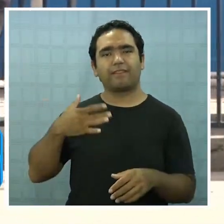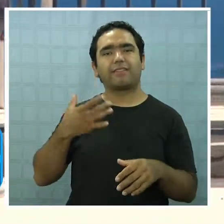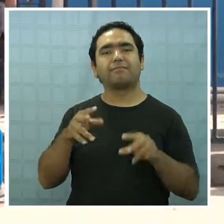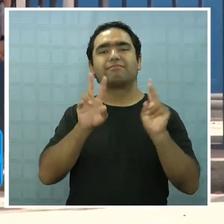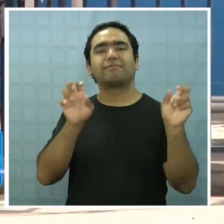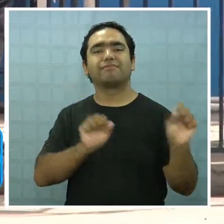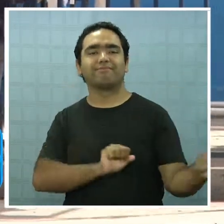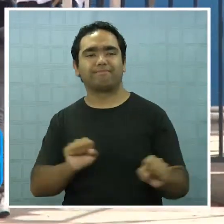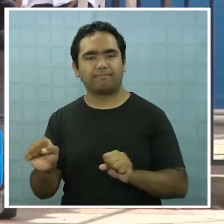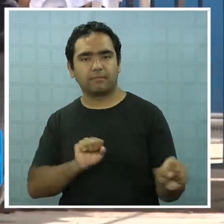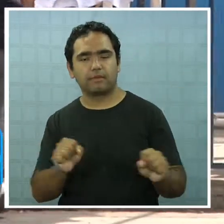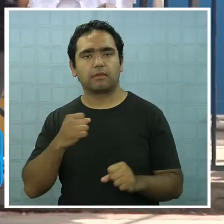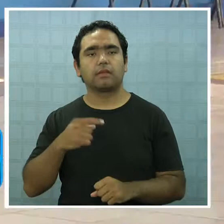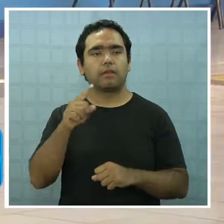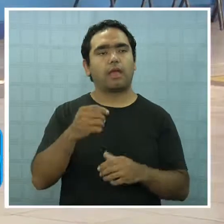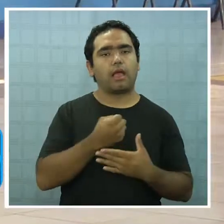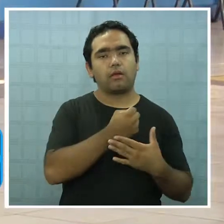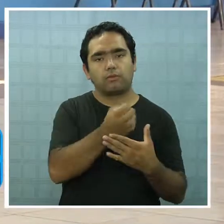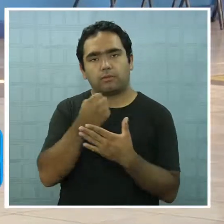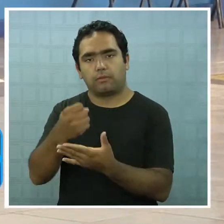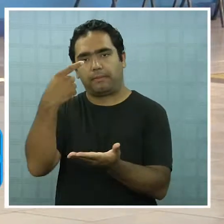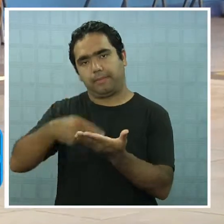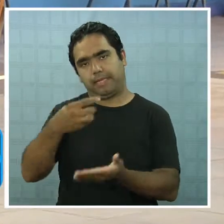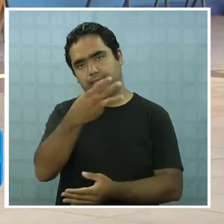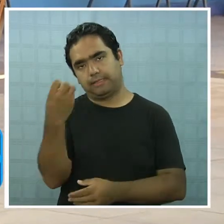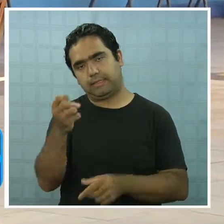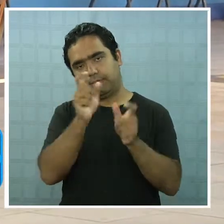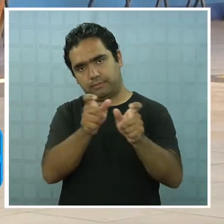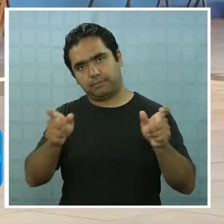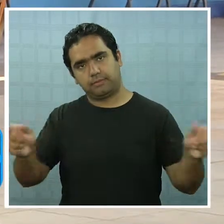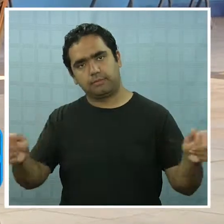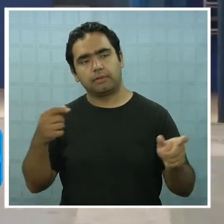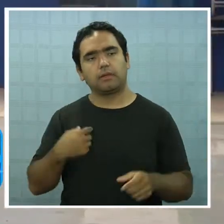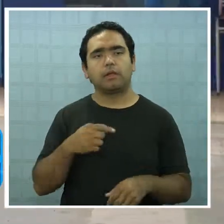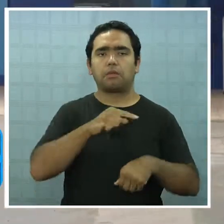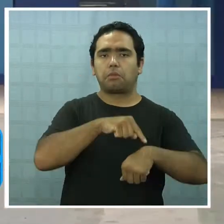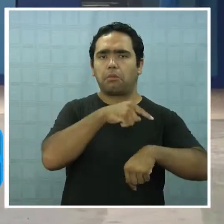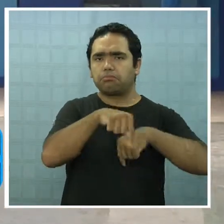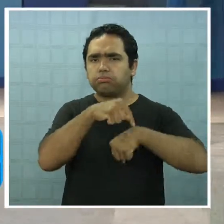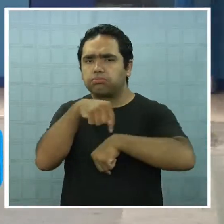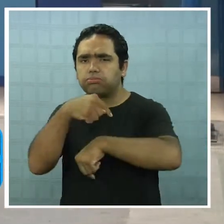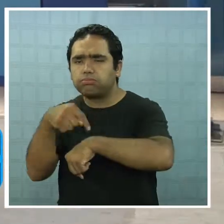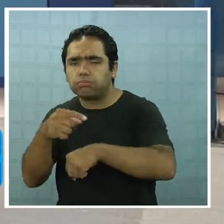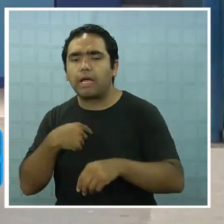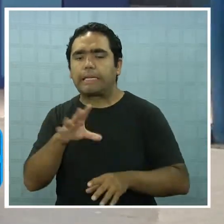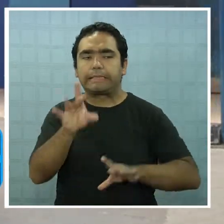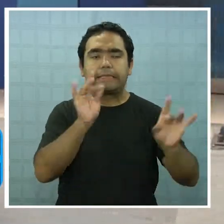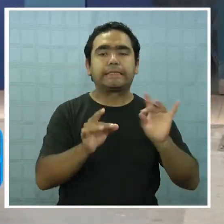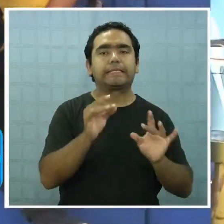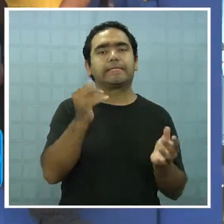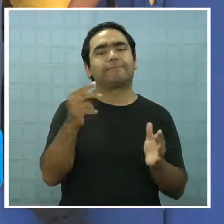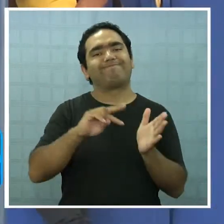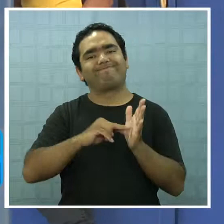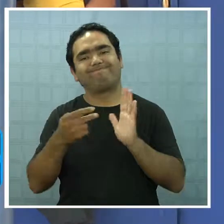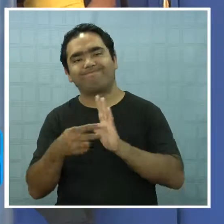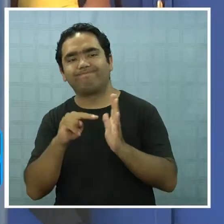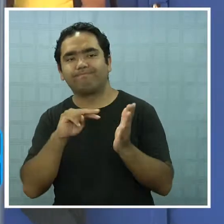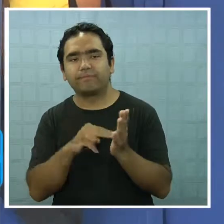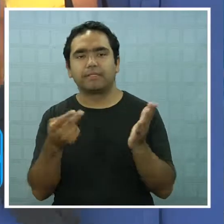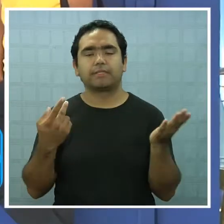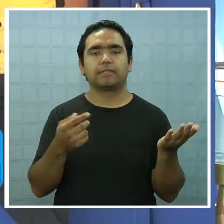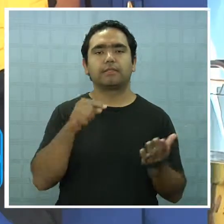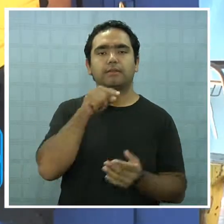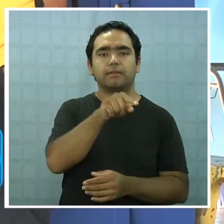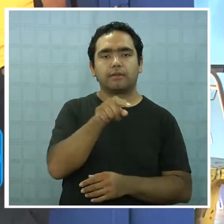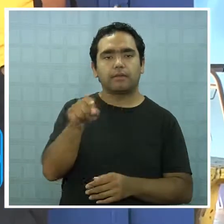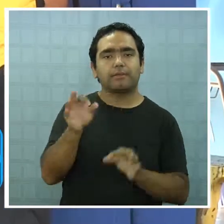cobertura a más de 1.300 personas. Con el correr de las horas, aparecen falencias en esta atención, especialmente la que